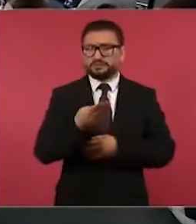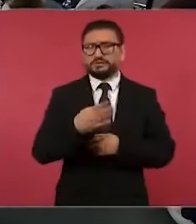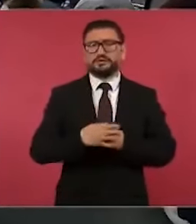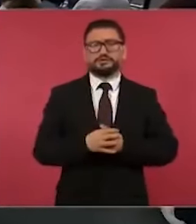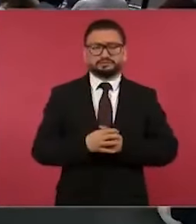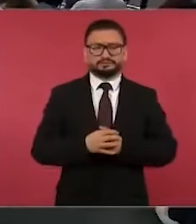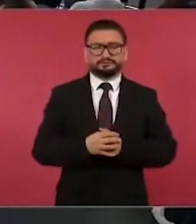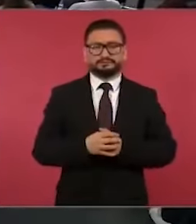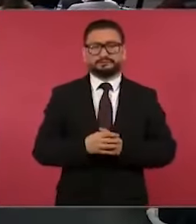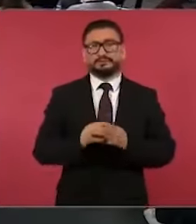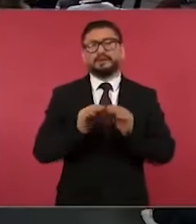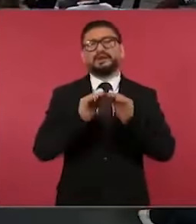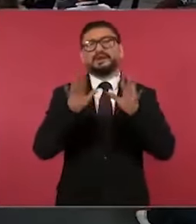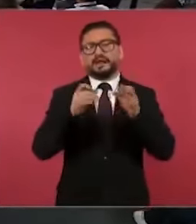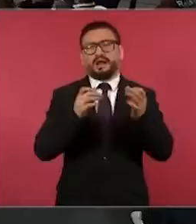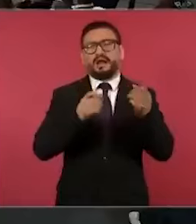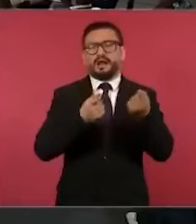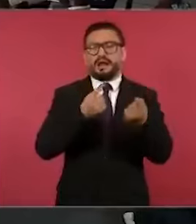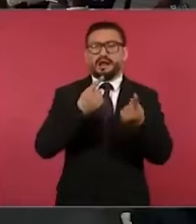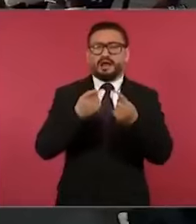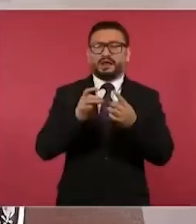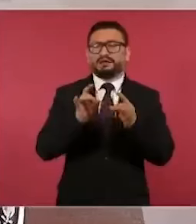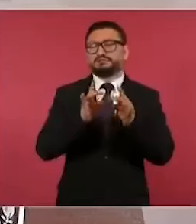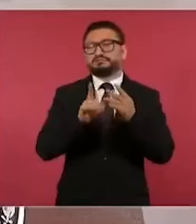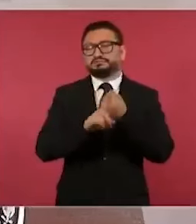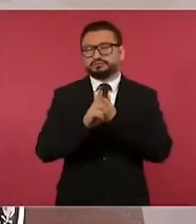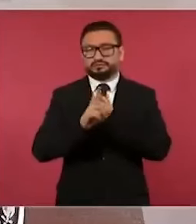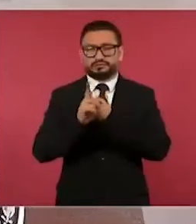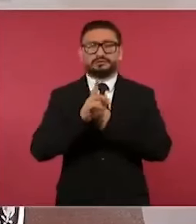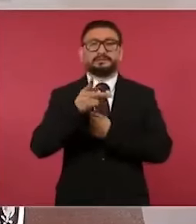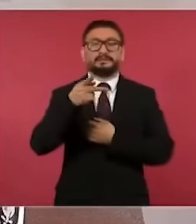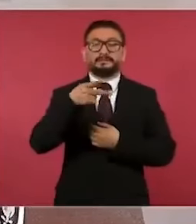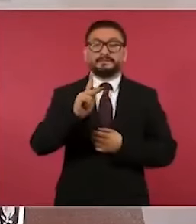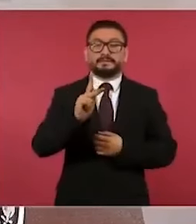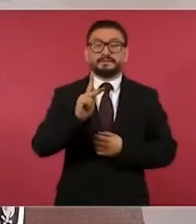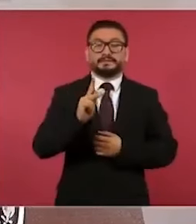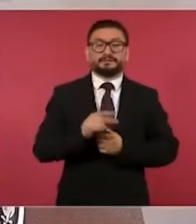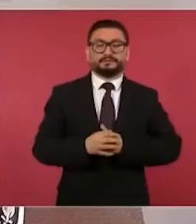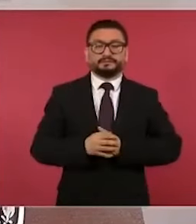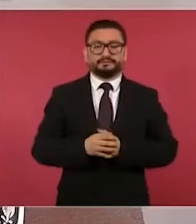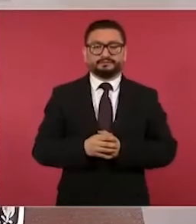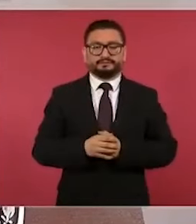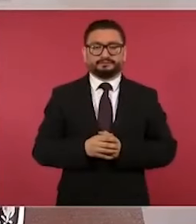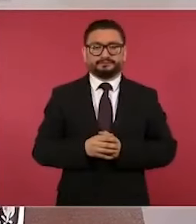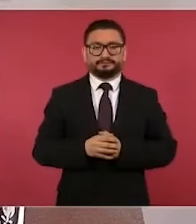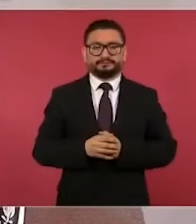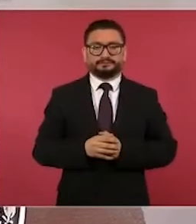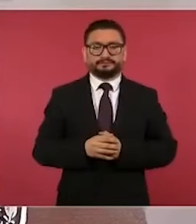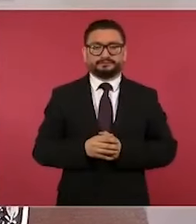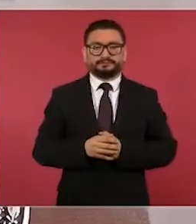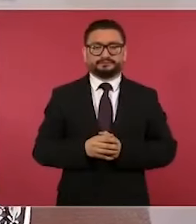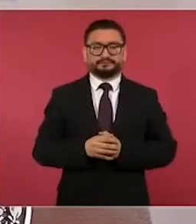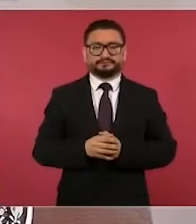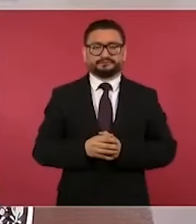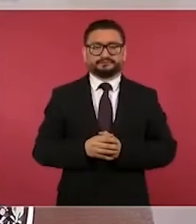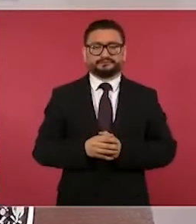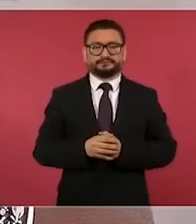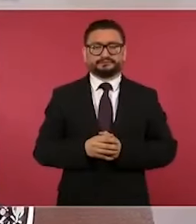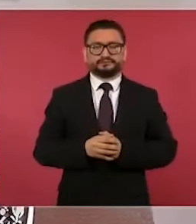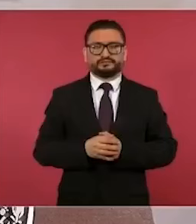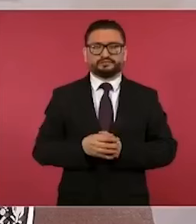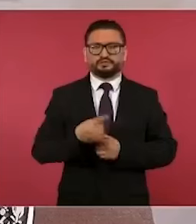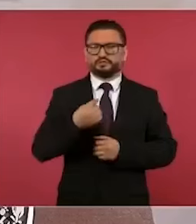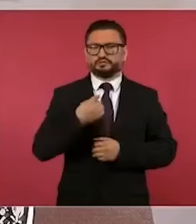de haber algunos problemas, pero yo